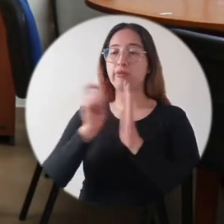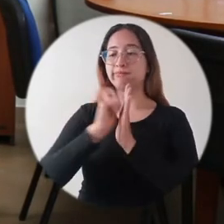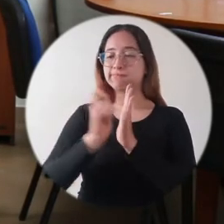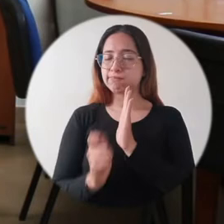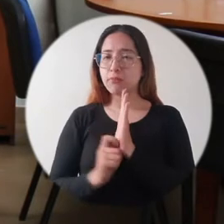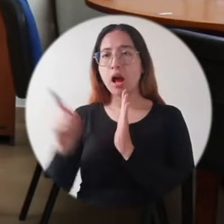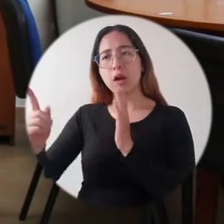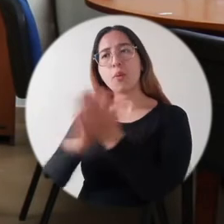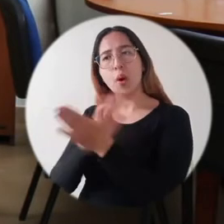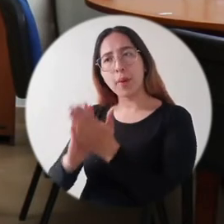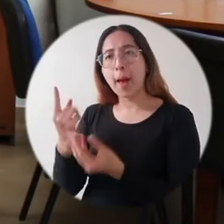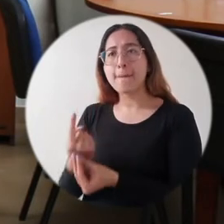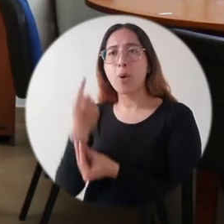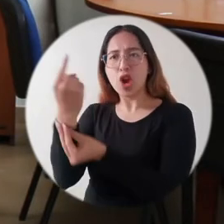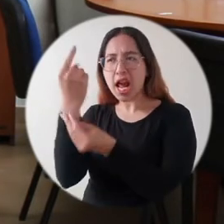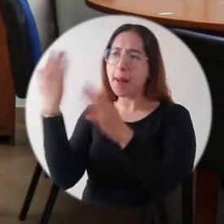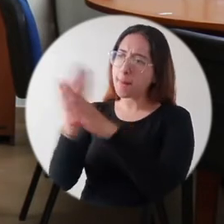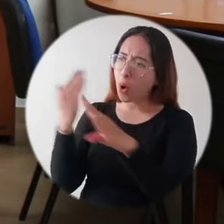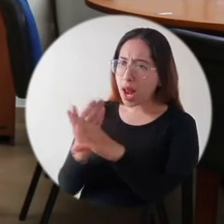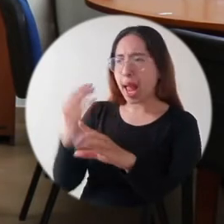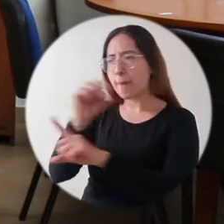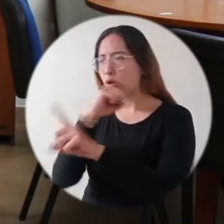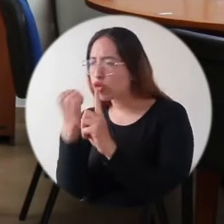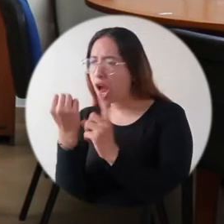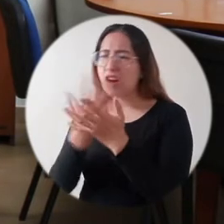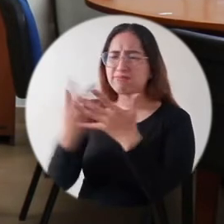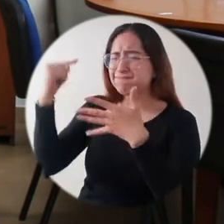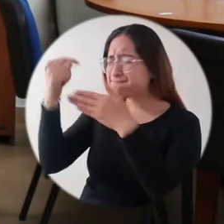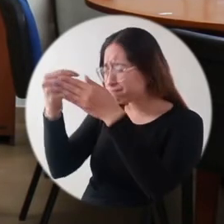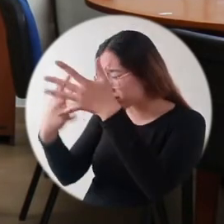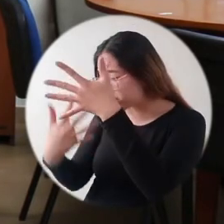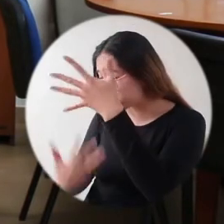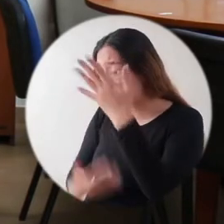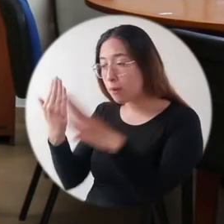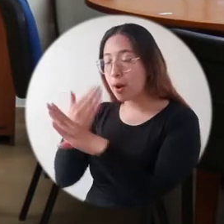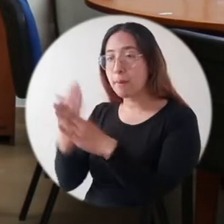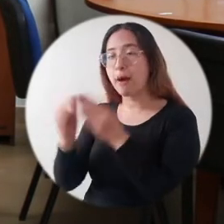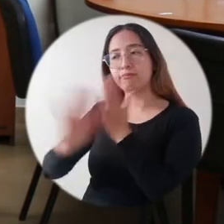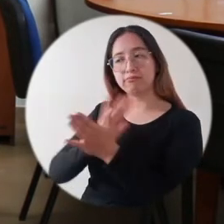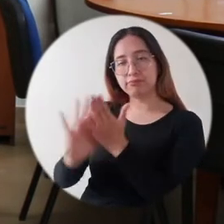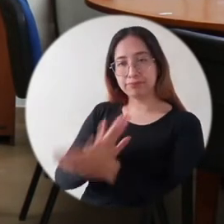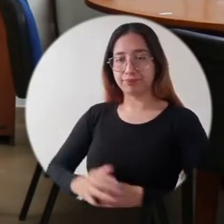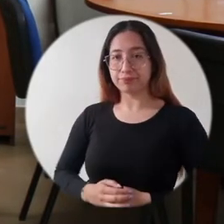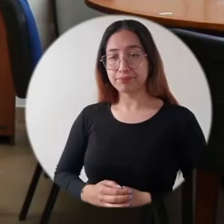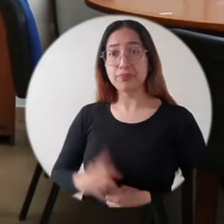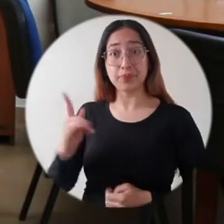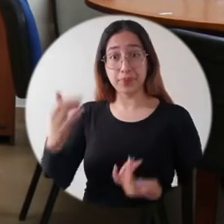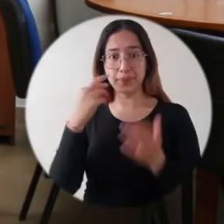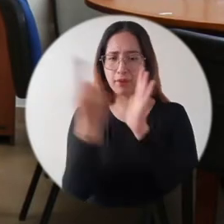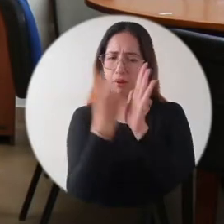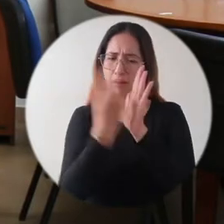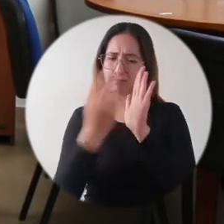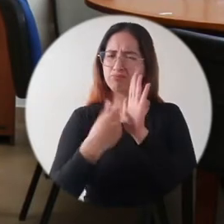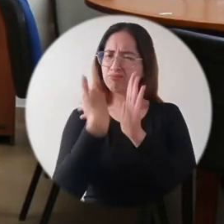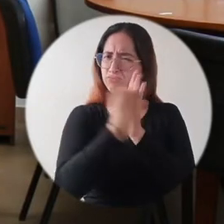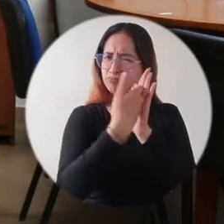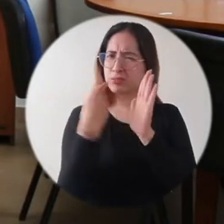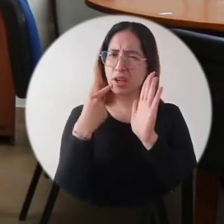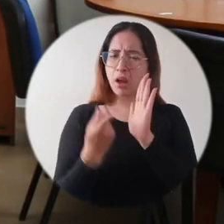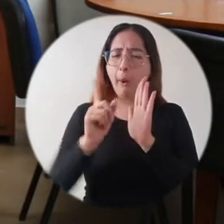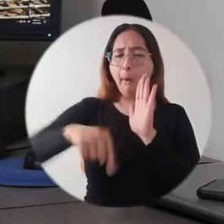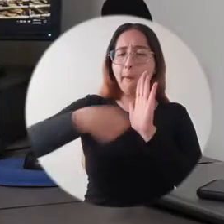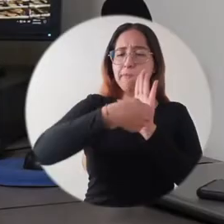escribieron en otros sus problemáticas regionales, sus problemáticas sociales, sus problemáticas